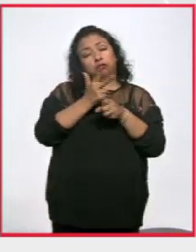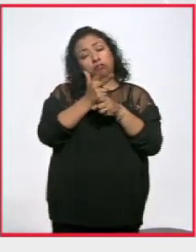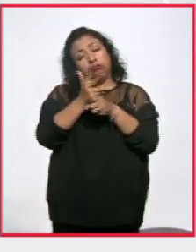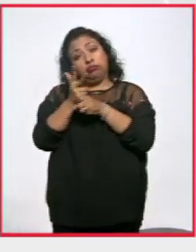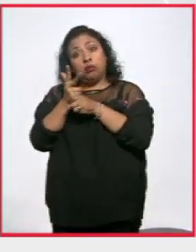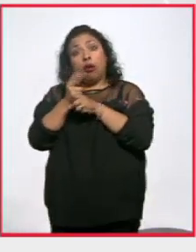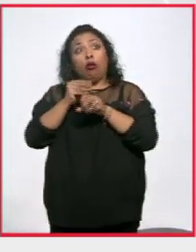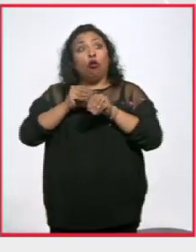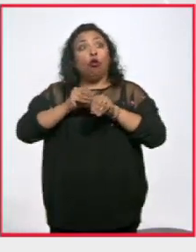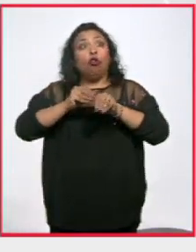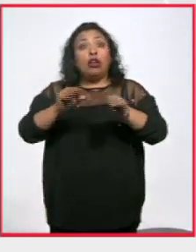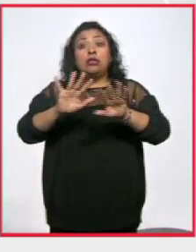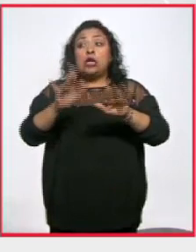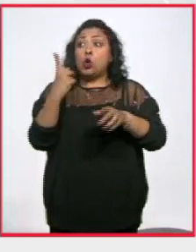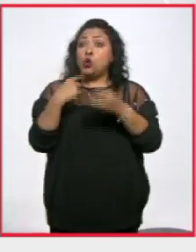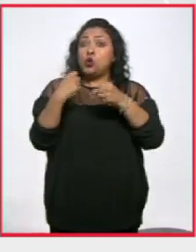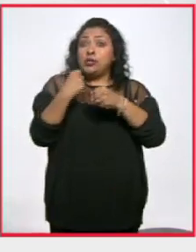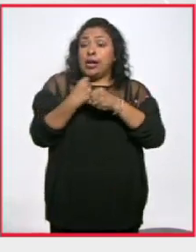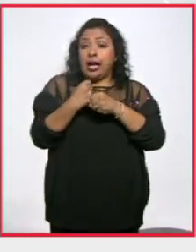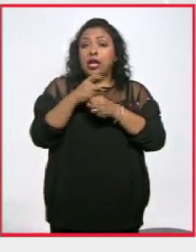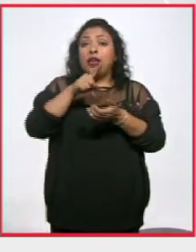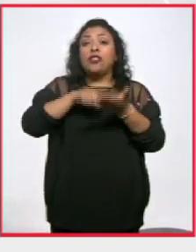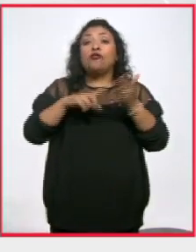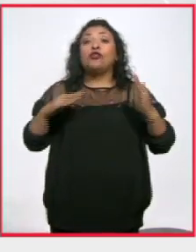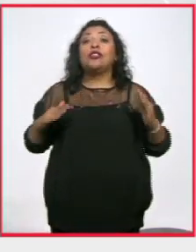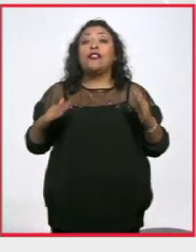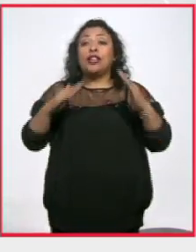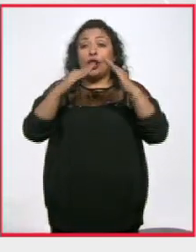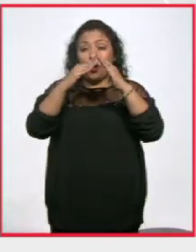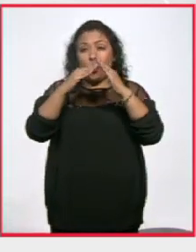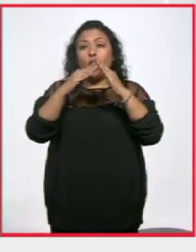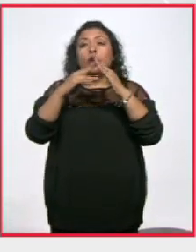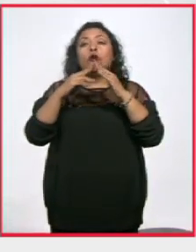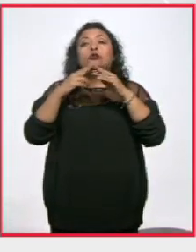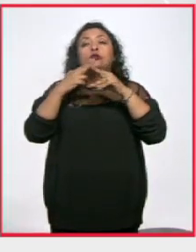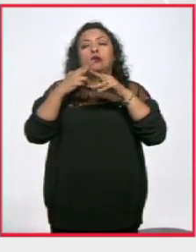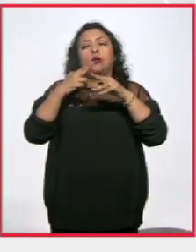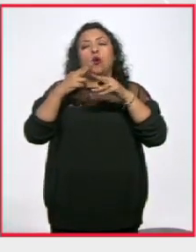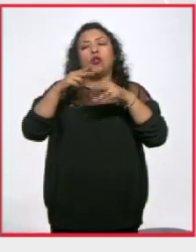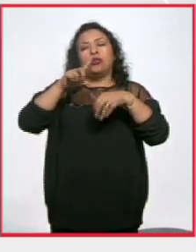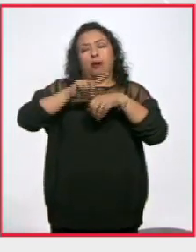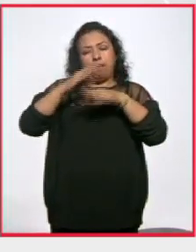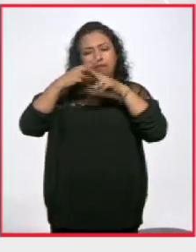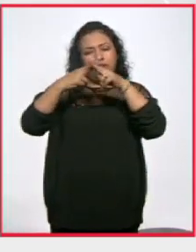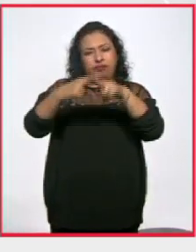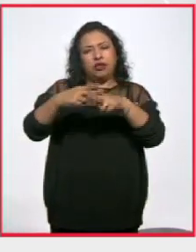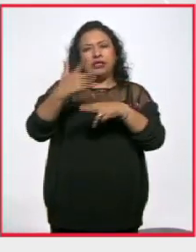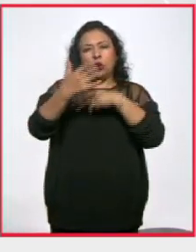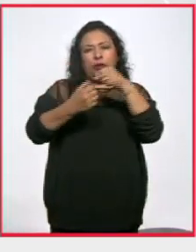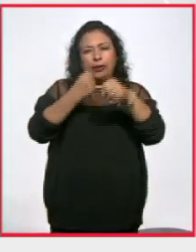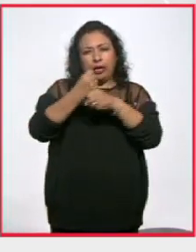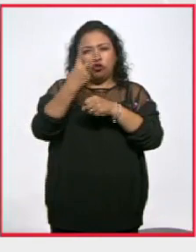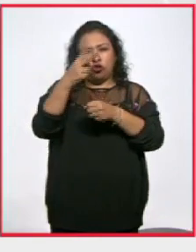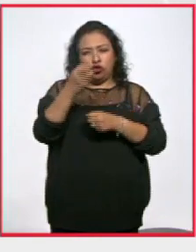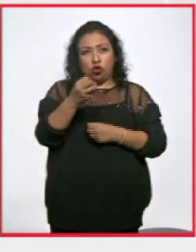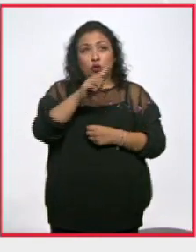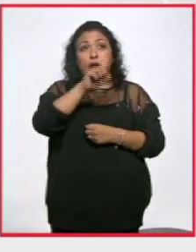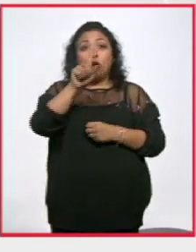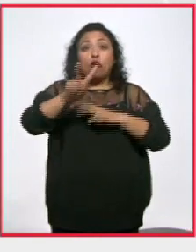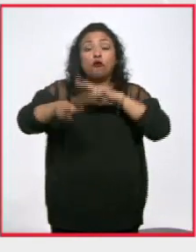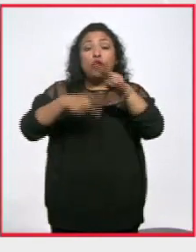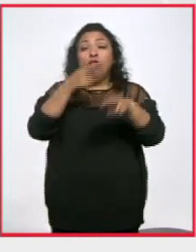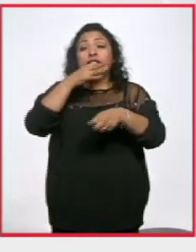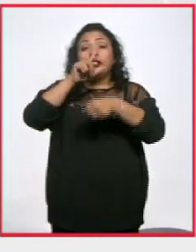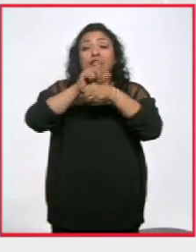y estrenaron hace un año justamente en Tlatelolco en el marco del 2 de octubre y el 50 aniversario. Luego la película fue al Festival